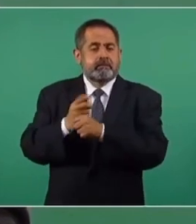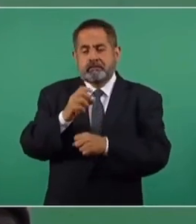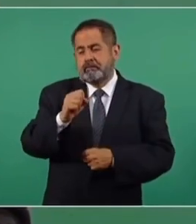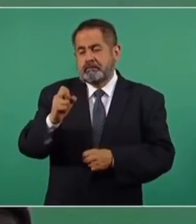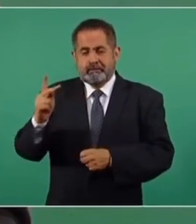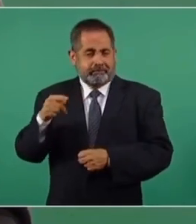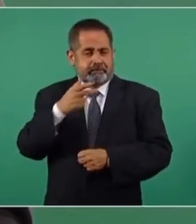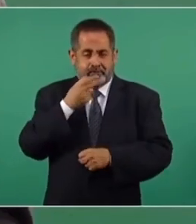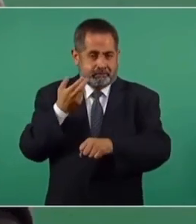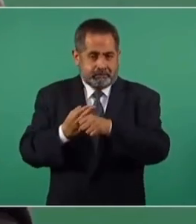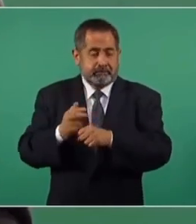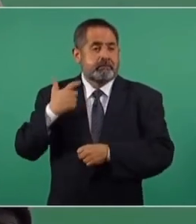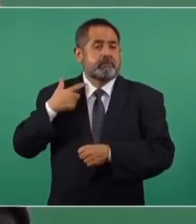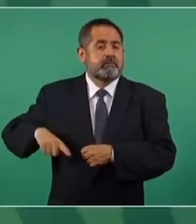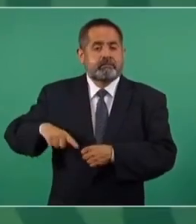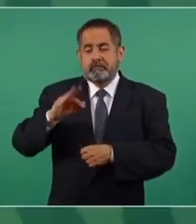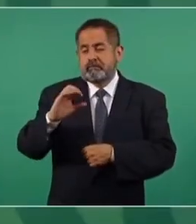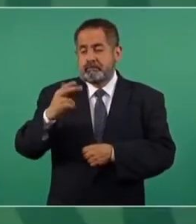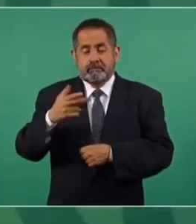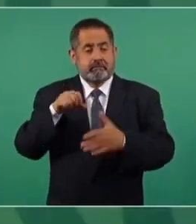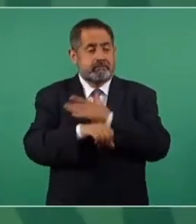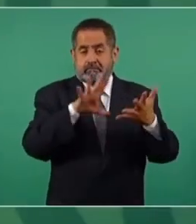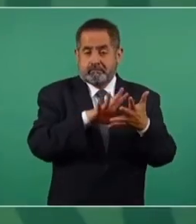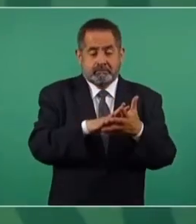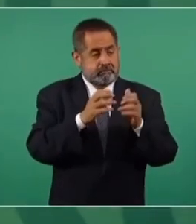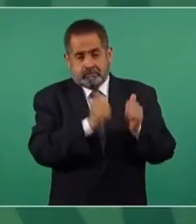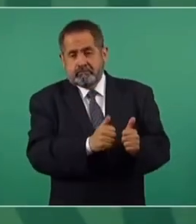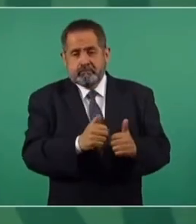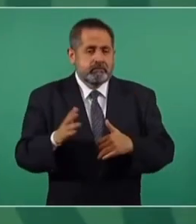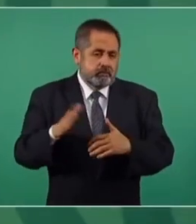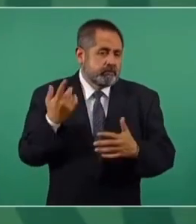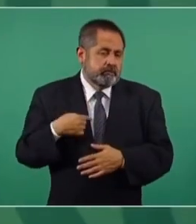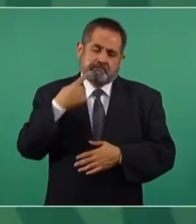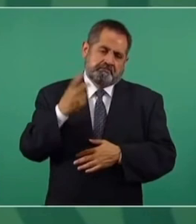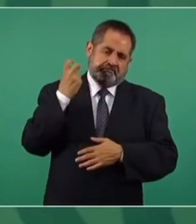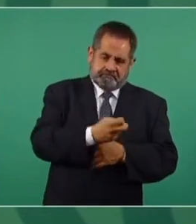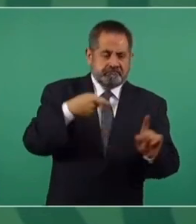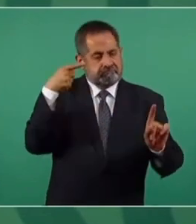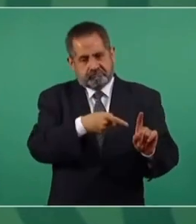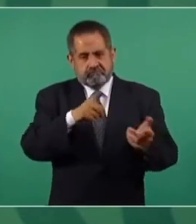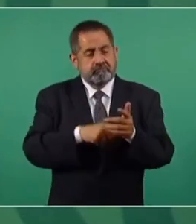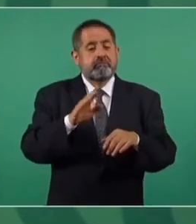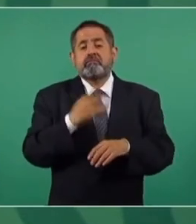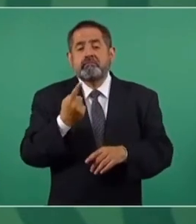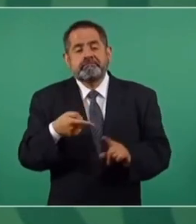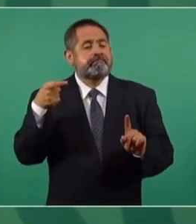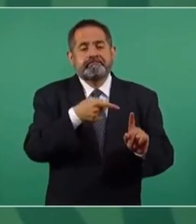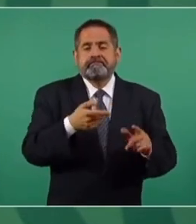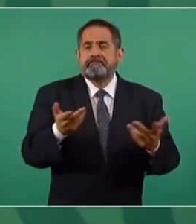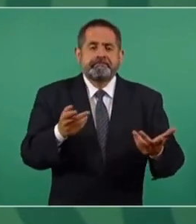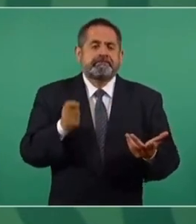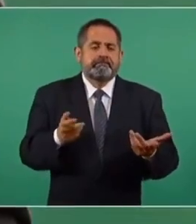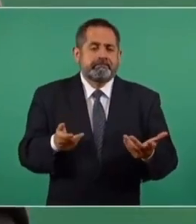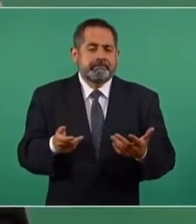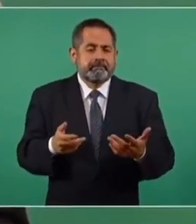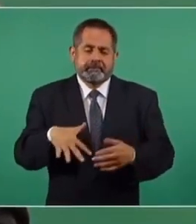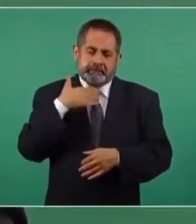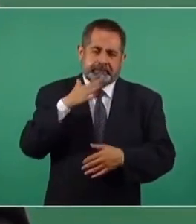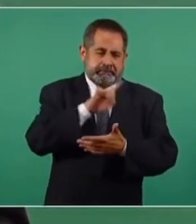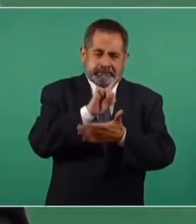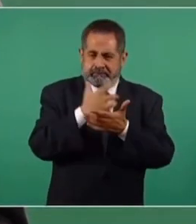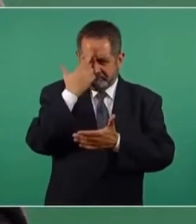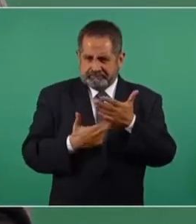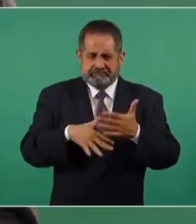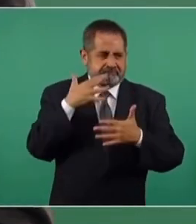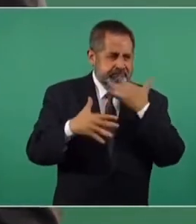el gobierno de Felipe Calderón, que está en la cárcel, ha acusado precisamente de llevar a cabo esas